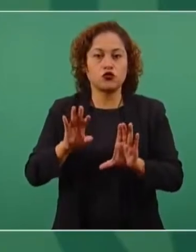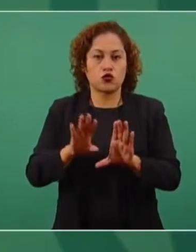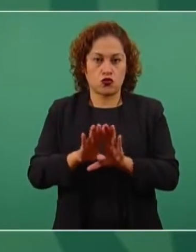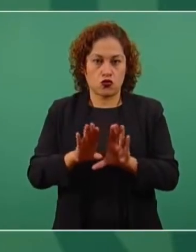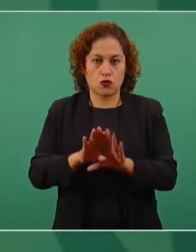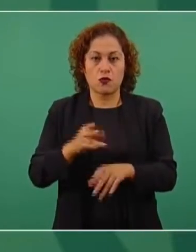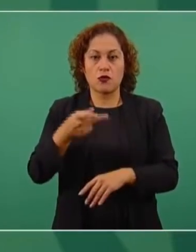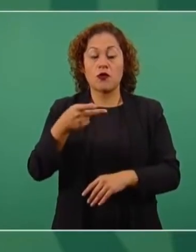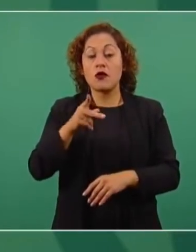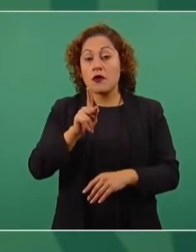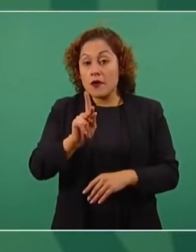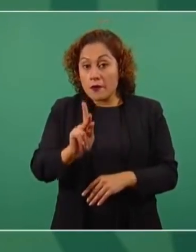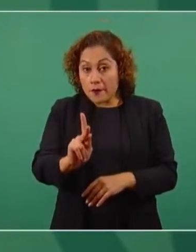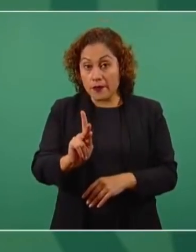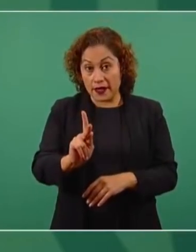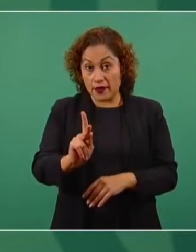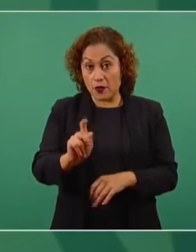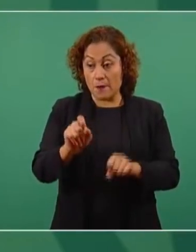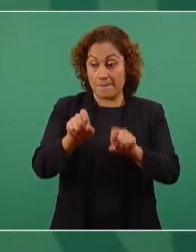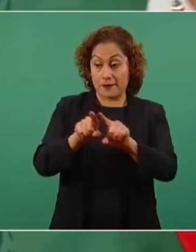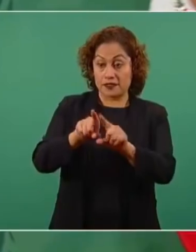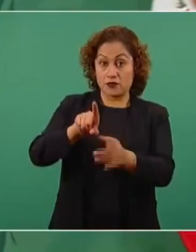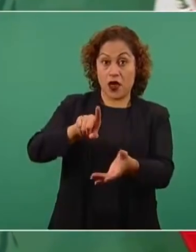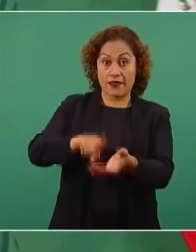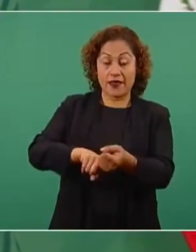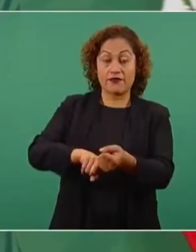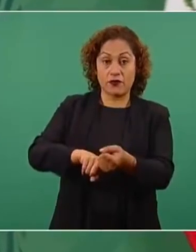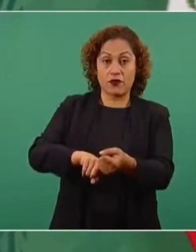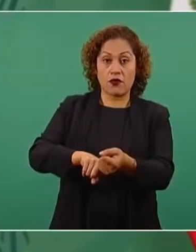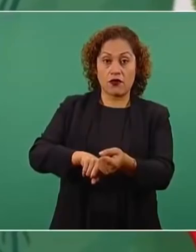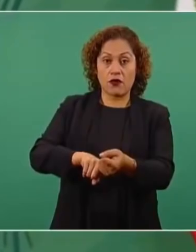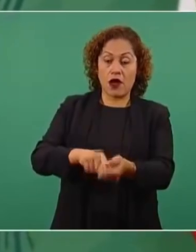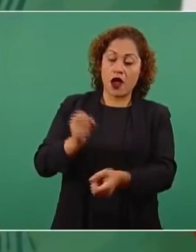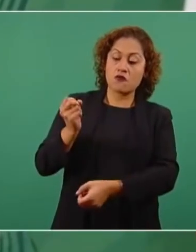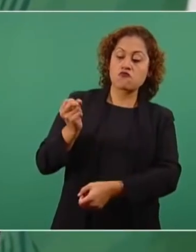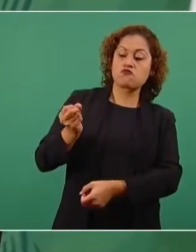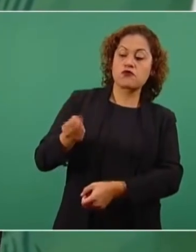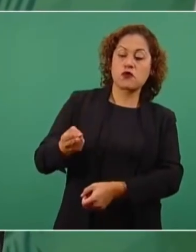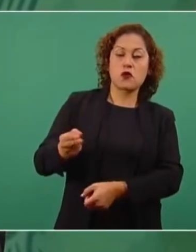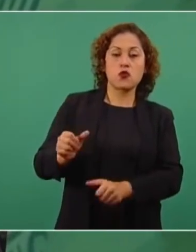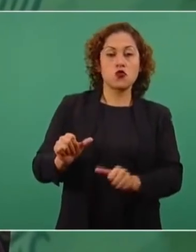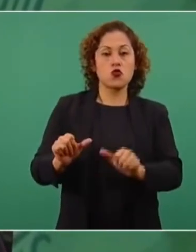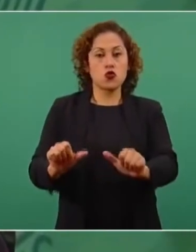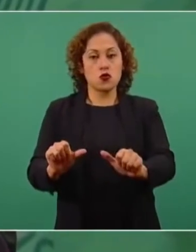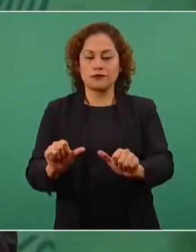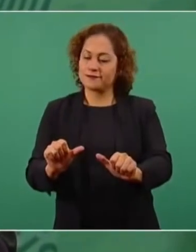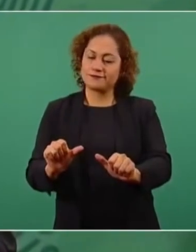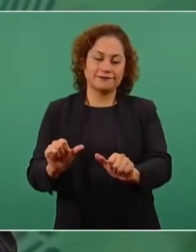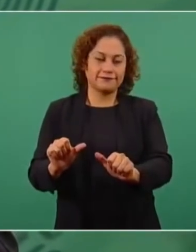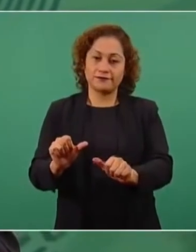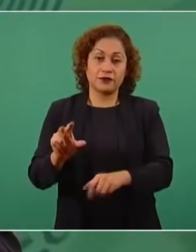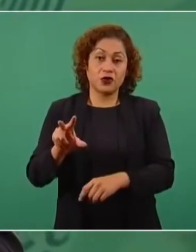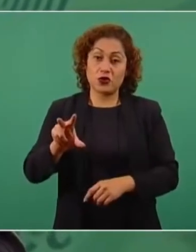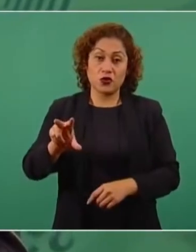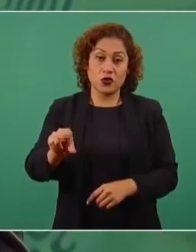la política de privilegios, aunque se enojen.